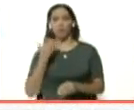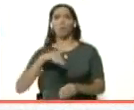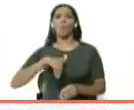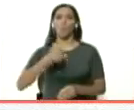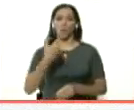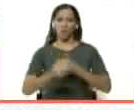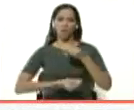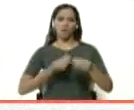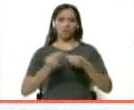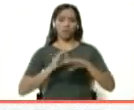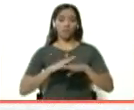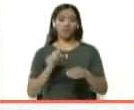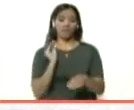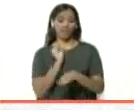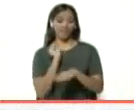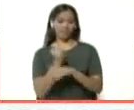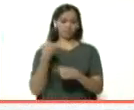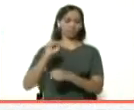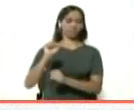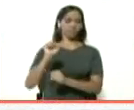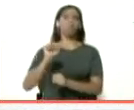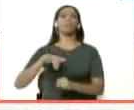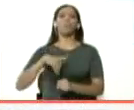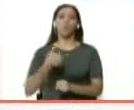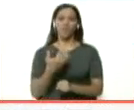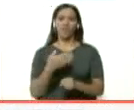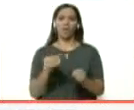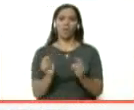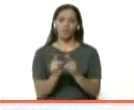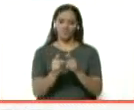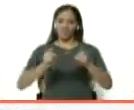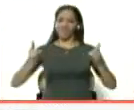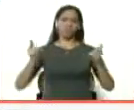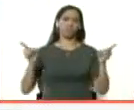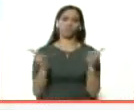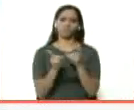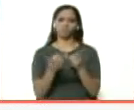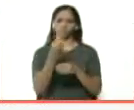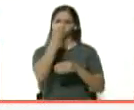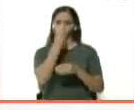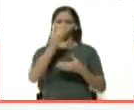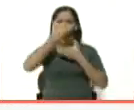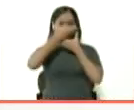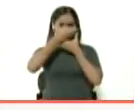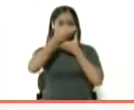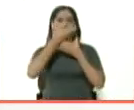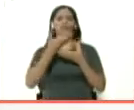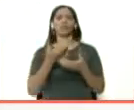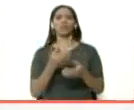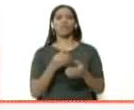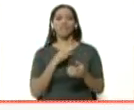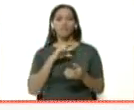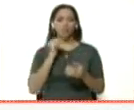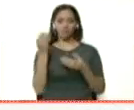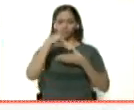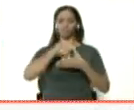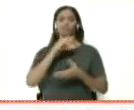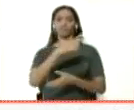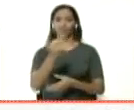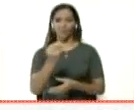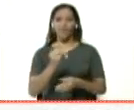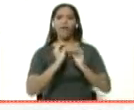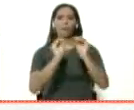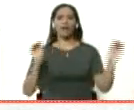ya que preveniendo el virus podemos evitar que el mismo entre a nuestro organismo. Y el llamado sería a toda la población venezolana